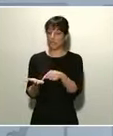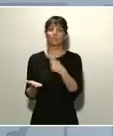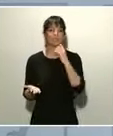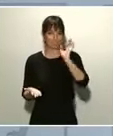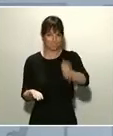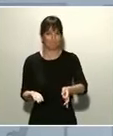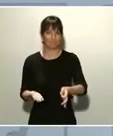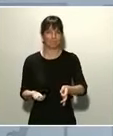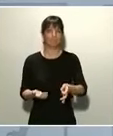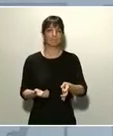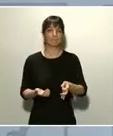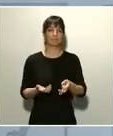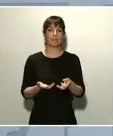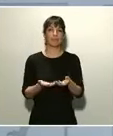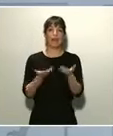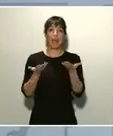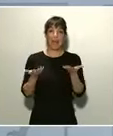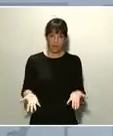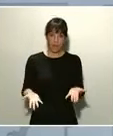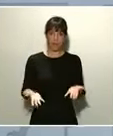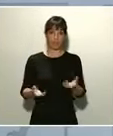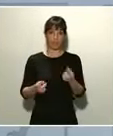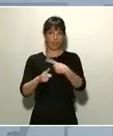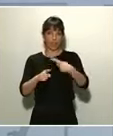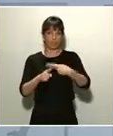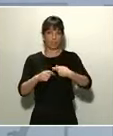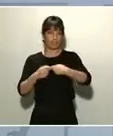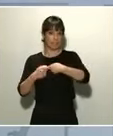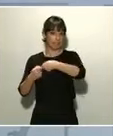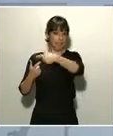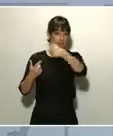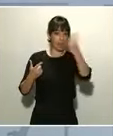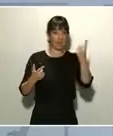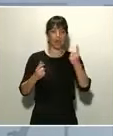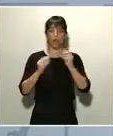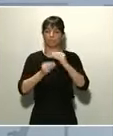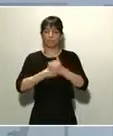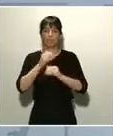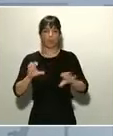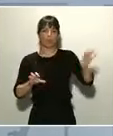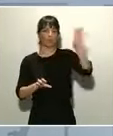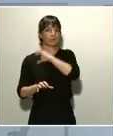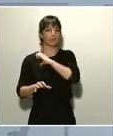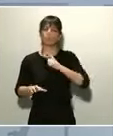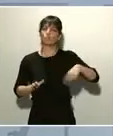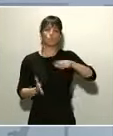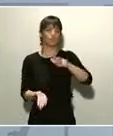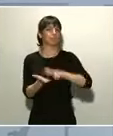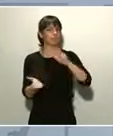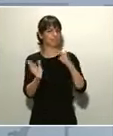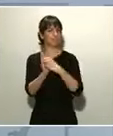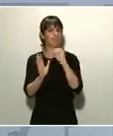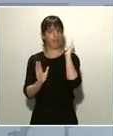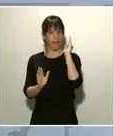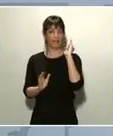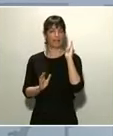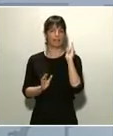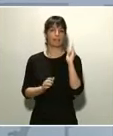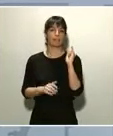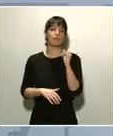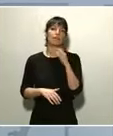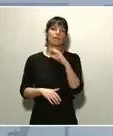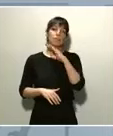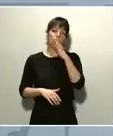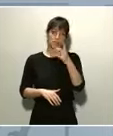todo lo que se está distribuyendo y ejecutando por parte de las comunidades autónomas cuenta con esa homologación y, por eso, también les pido, en ese